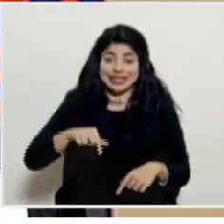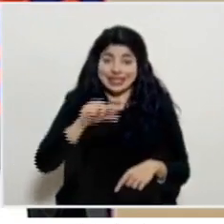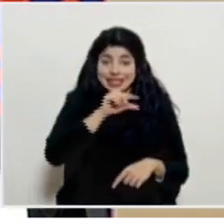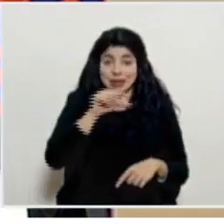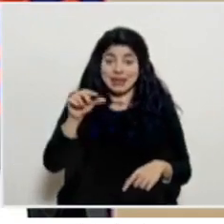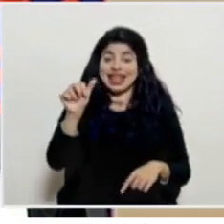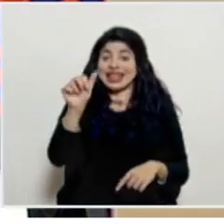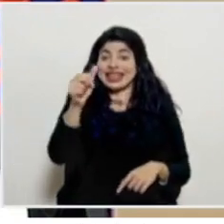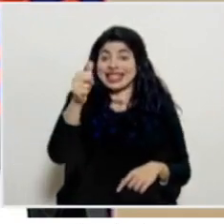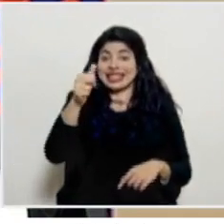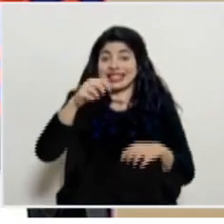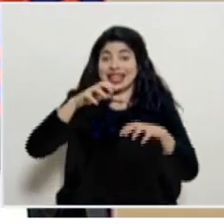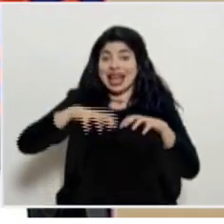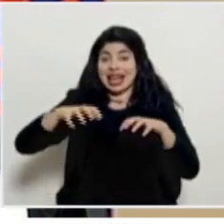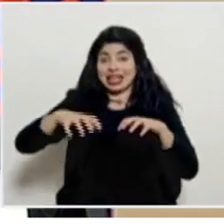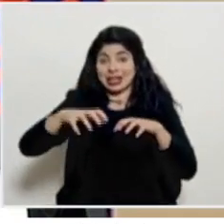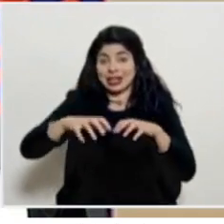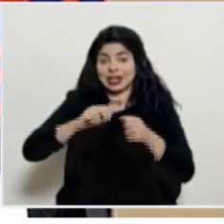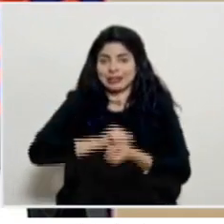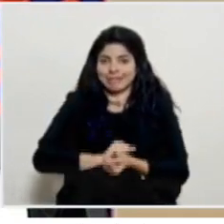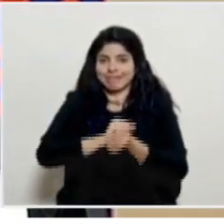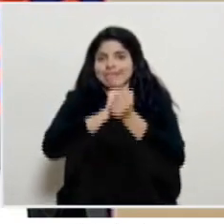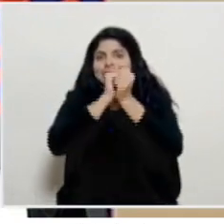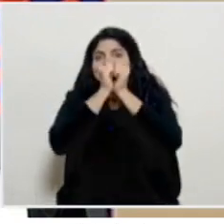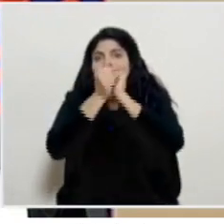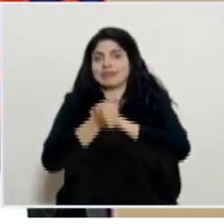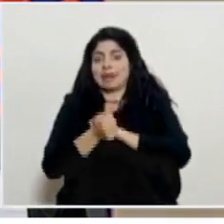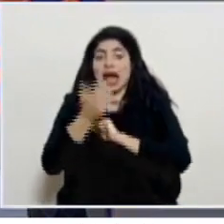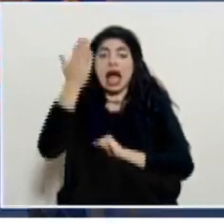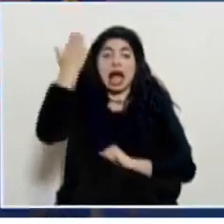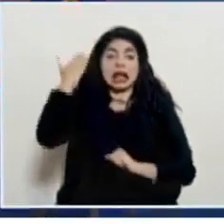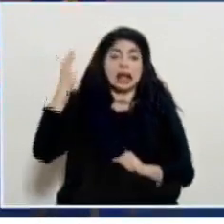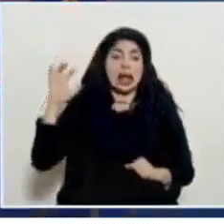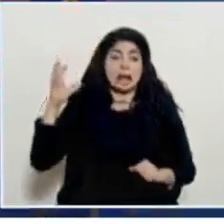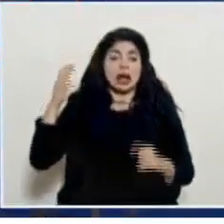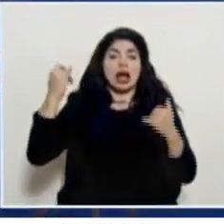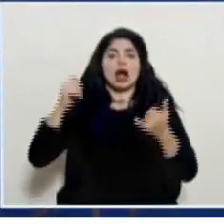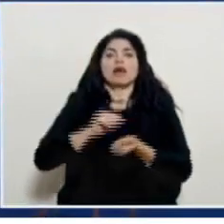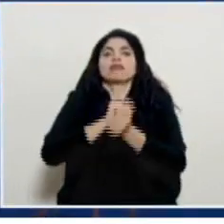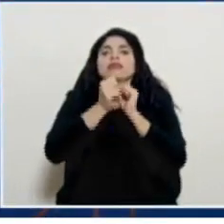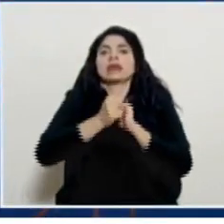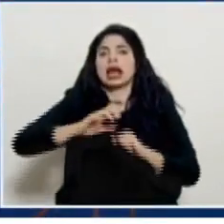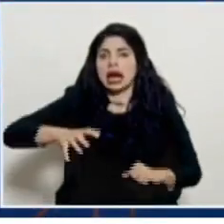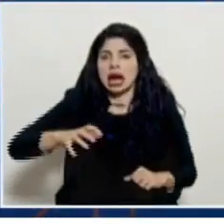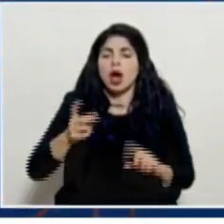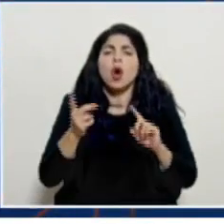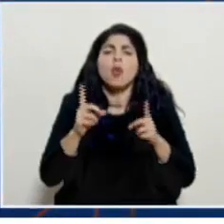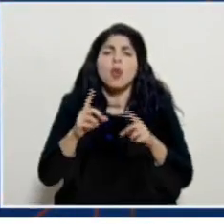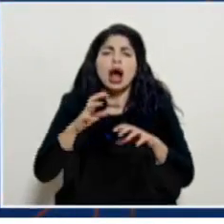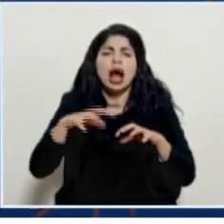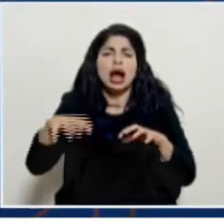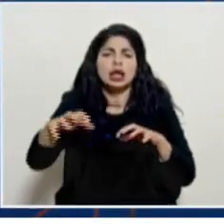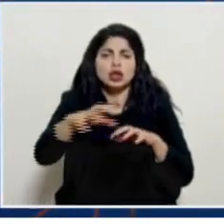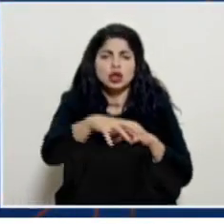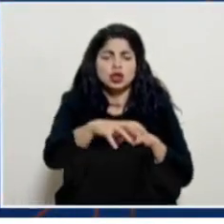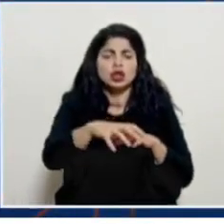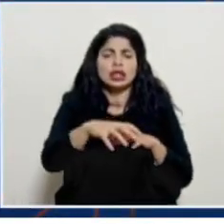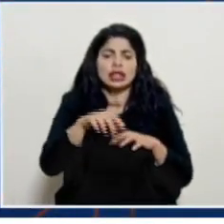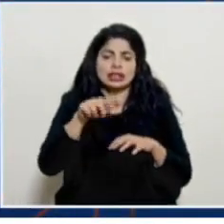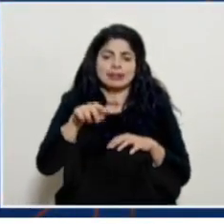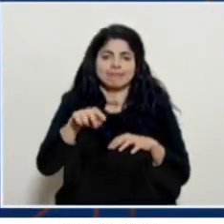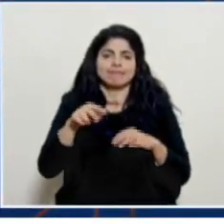10 cantones suben de la condición de alerta amarilla a alerta naranja en este caso son cantones que